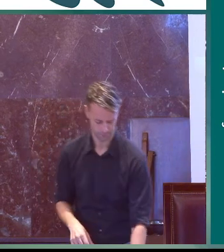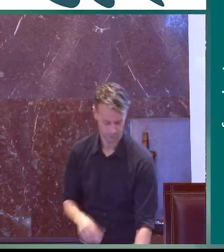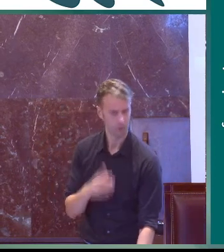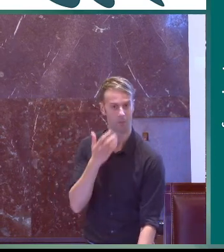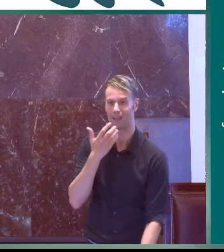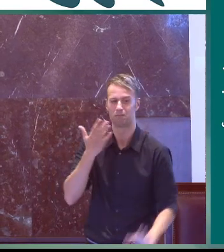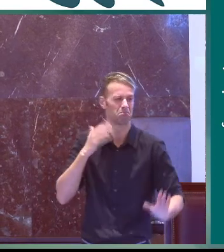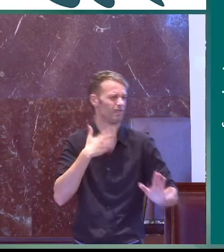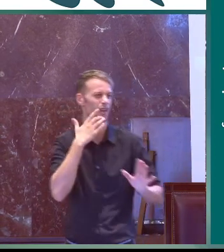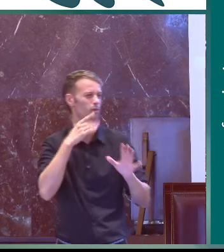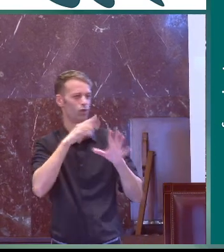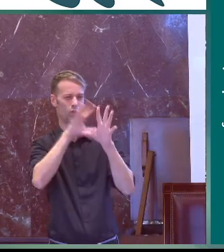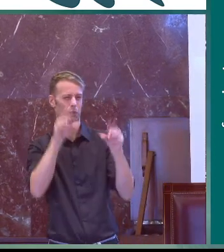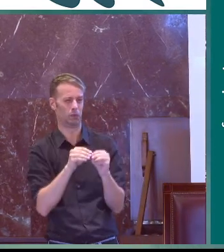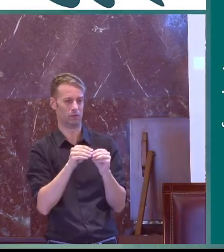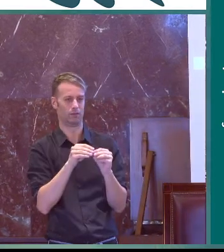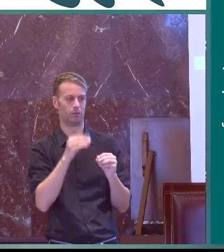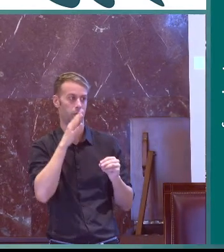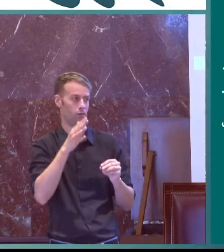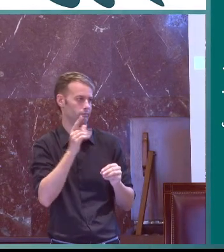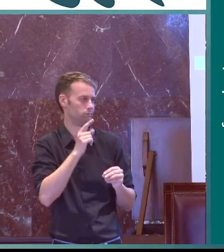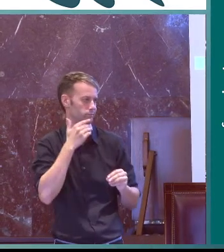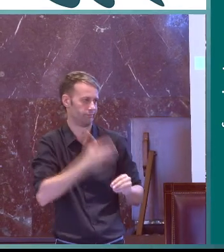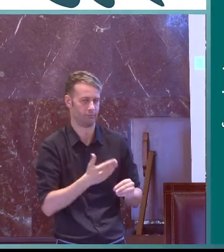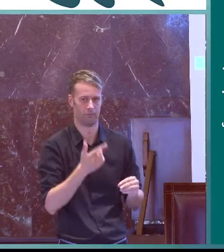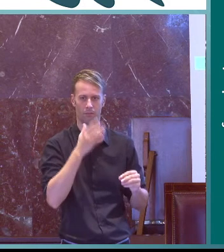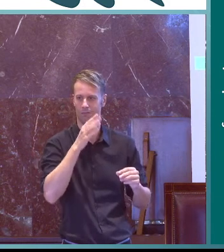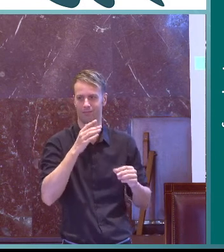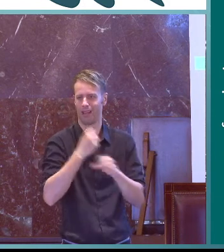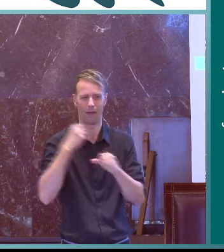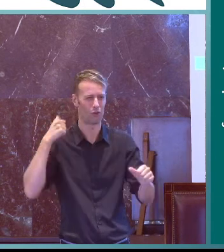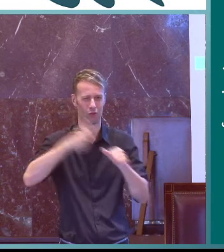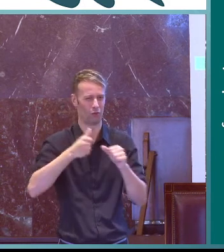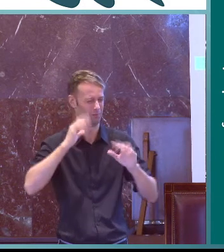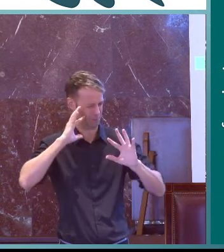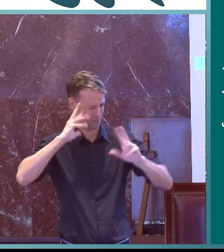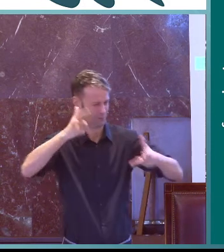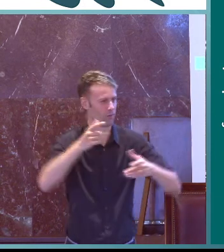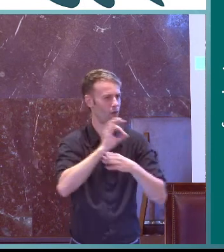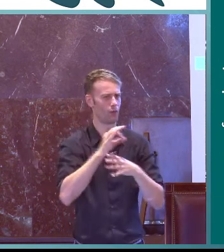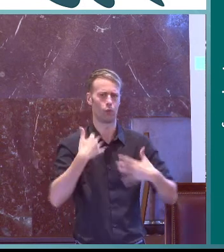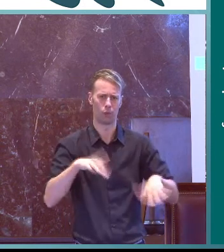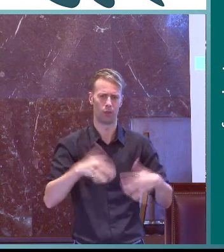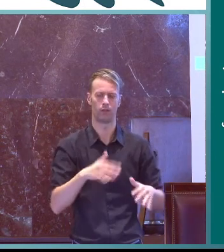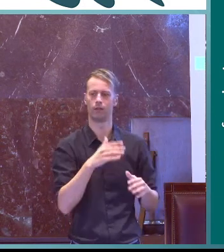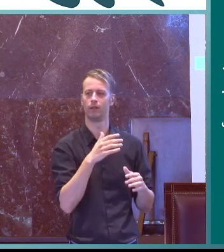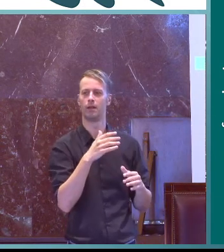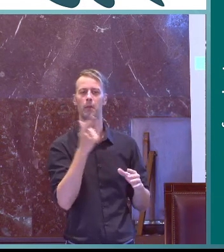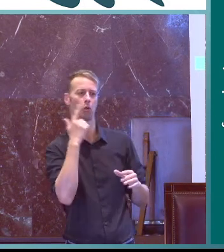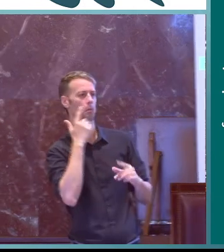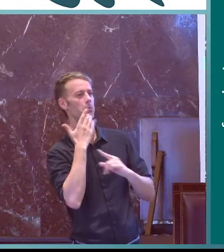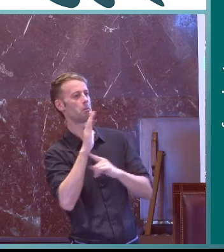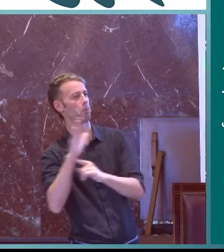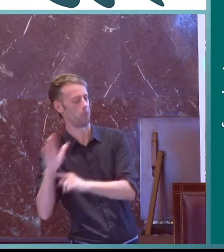en estas tres vertientes sobre todo pero y como resumen que tampoco quiero aburriros de todo el trabajo que se ha venido